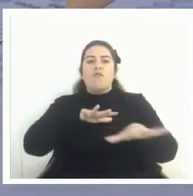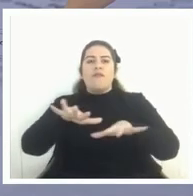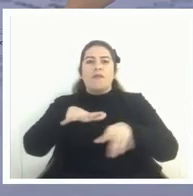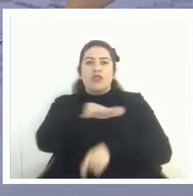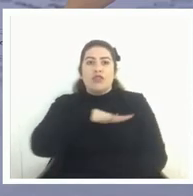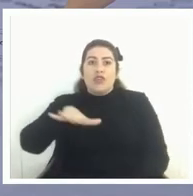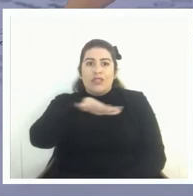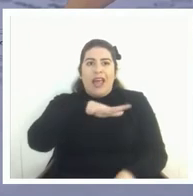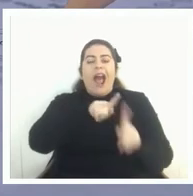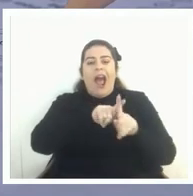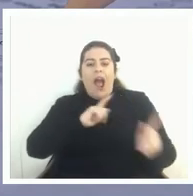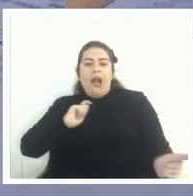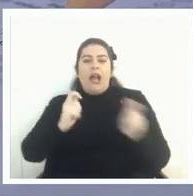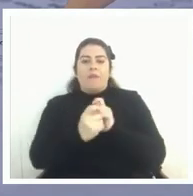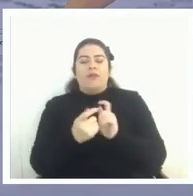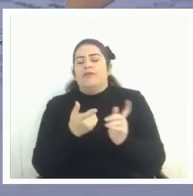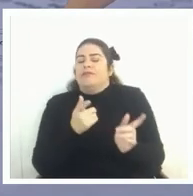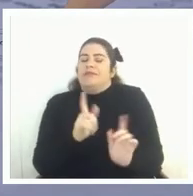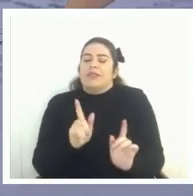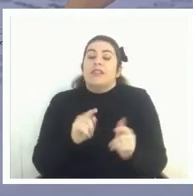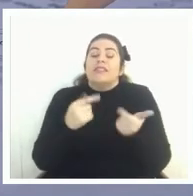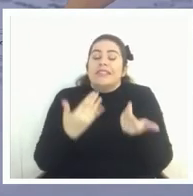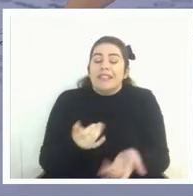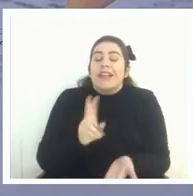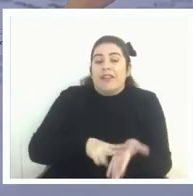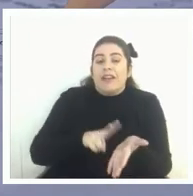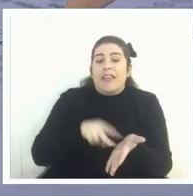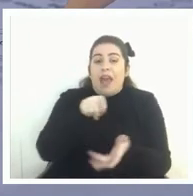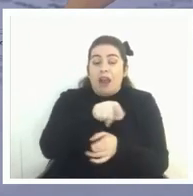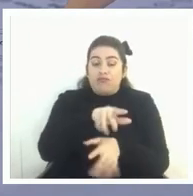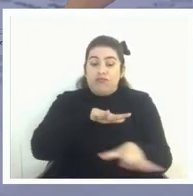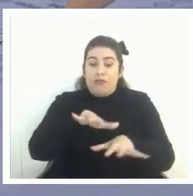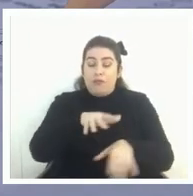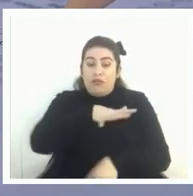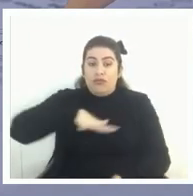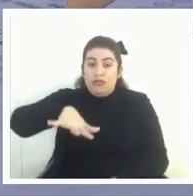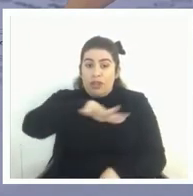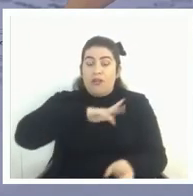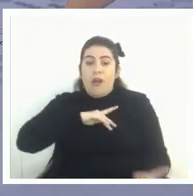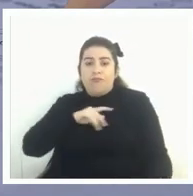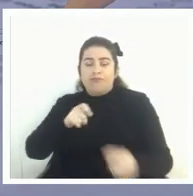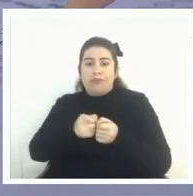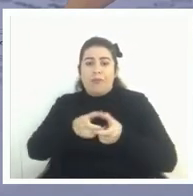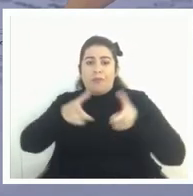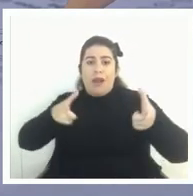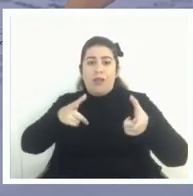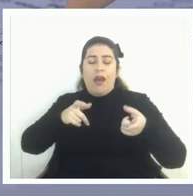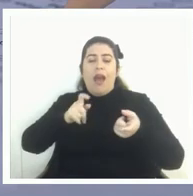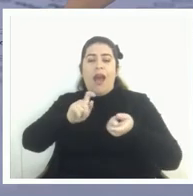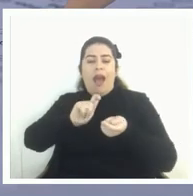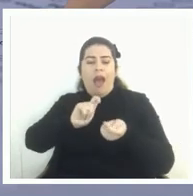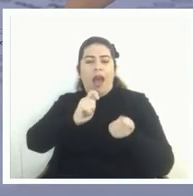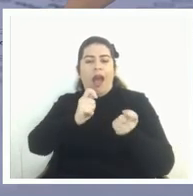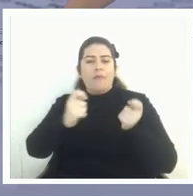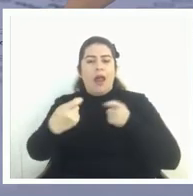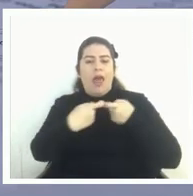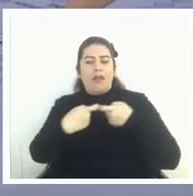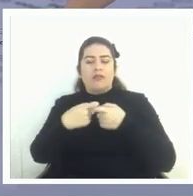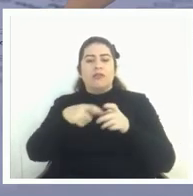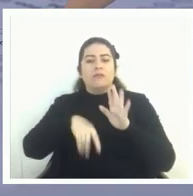sí nos ha ayudado a ampliar las discusiones a que más personas más